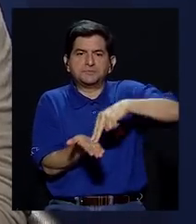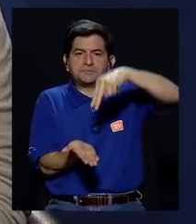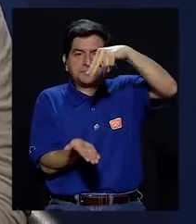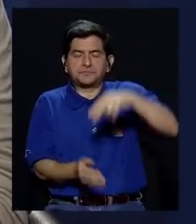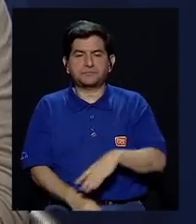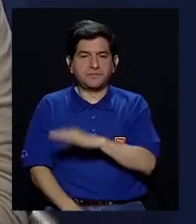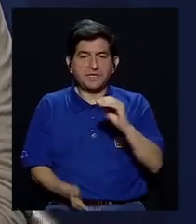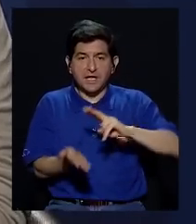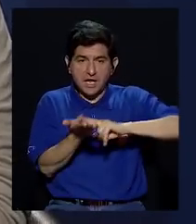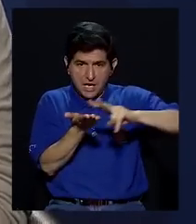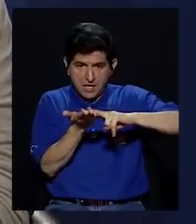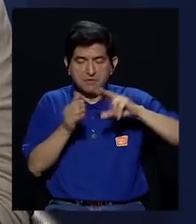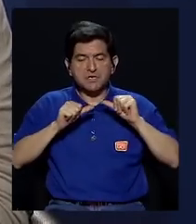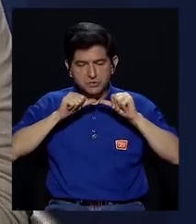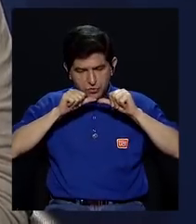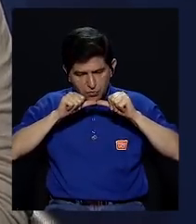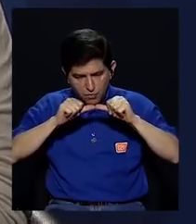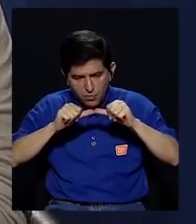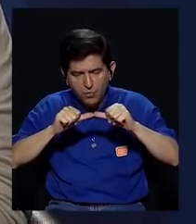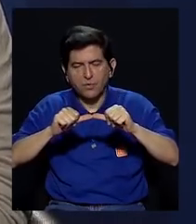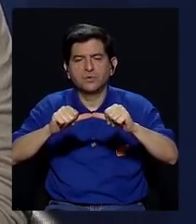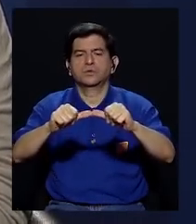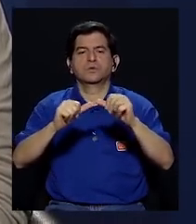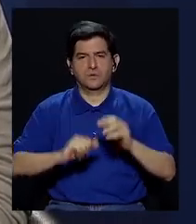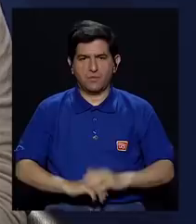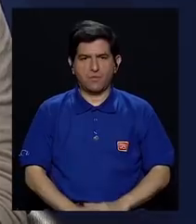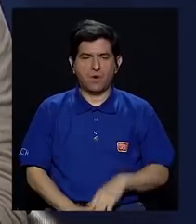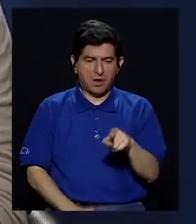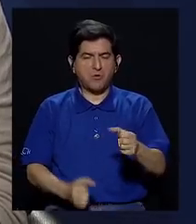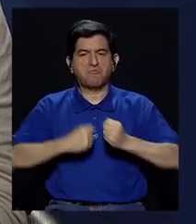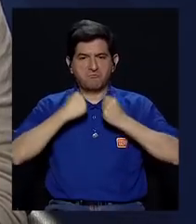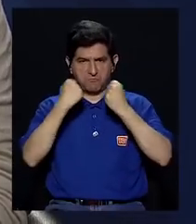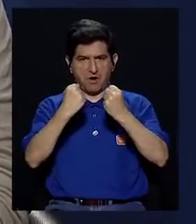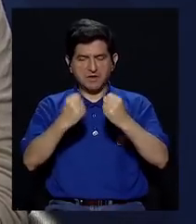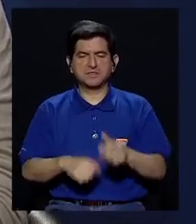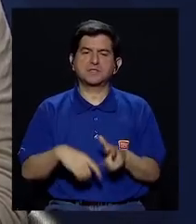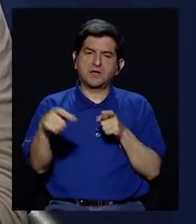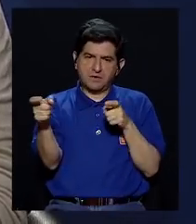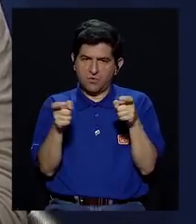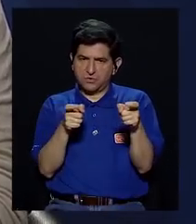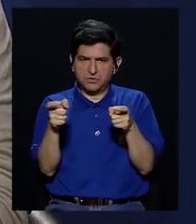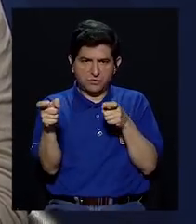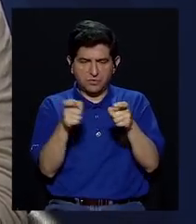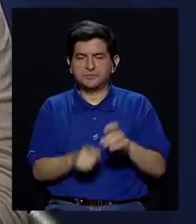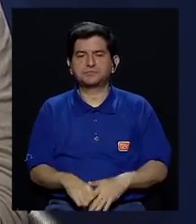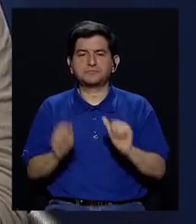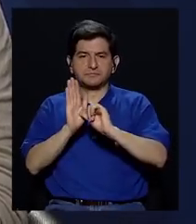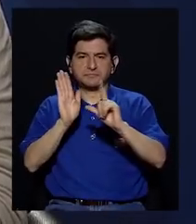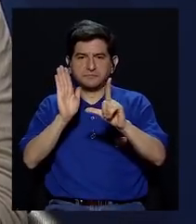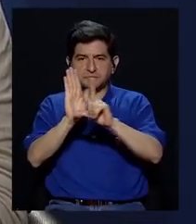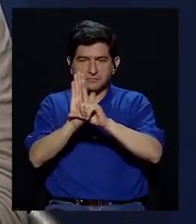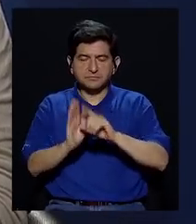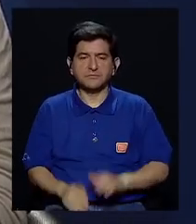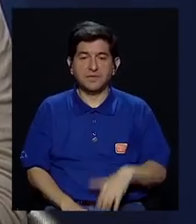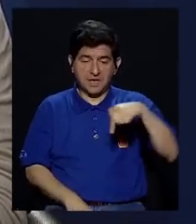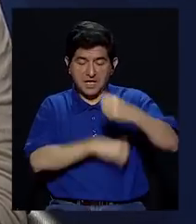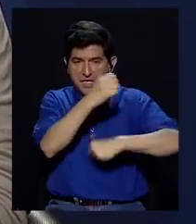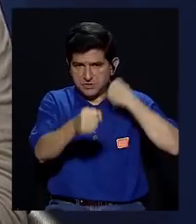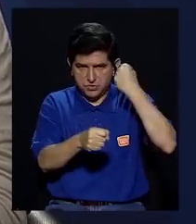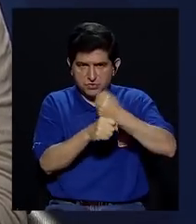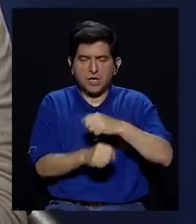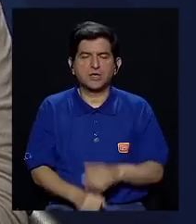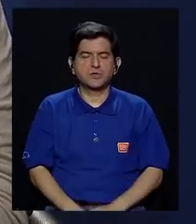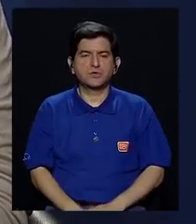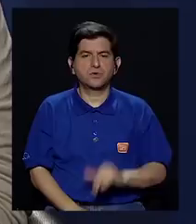Y el Partido de Liberación Nacional sigue estando de alguna manera fuerte y ha controlado la Asamblea Legislativa durante estos